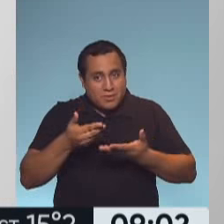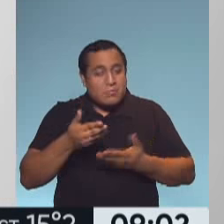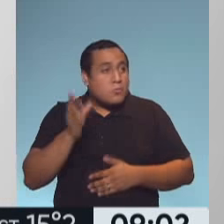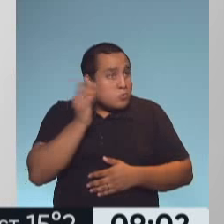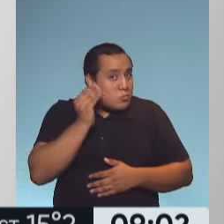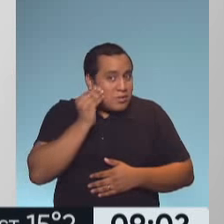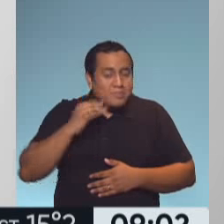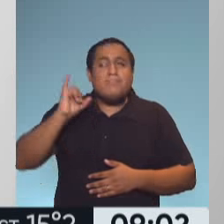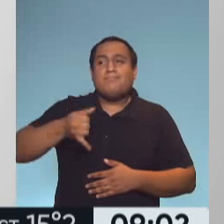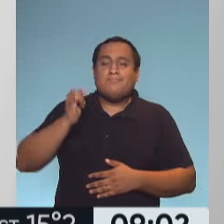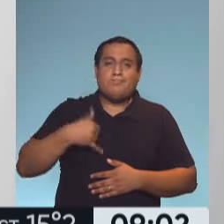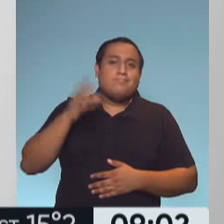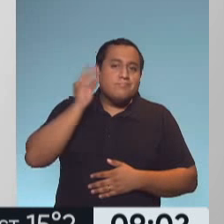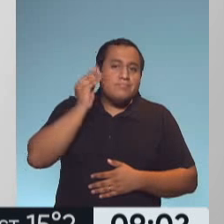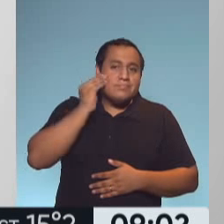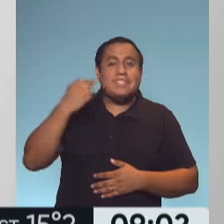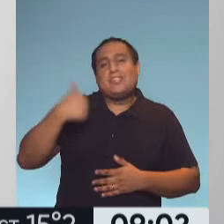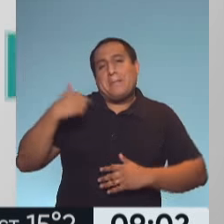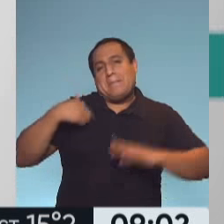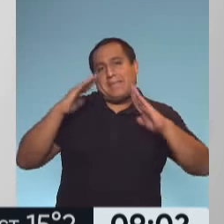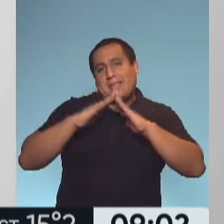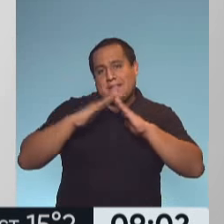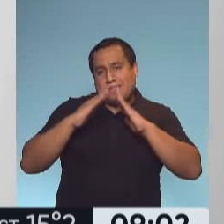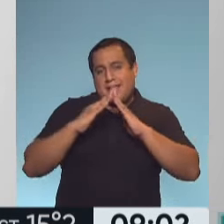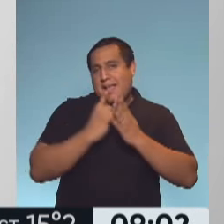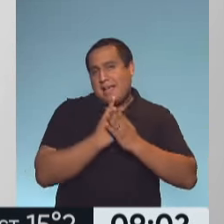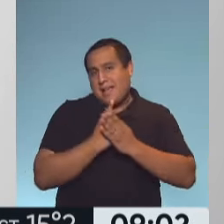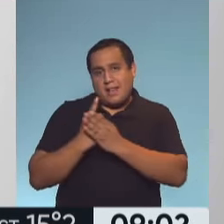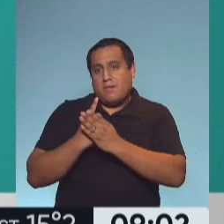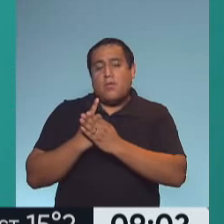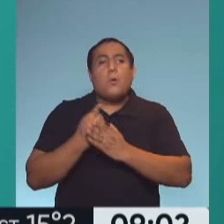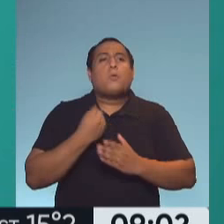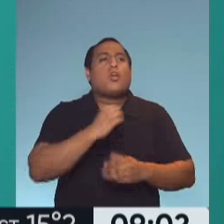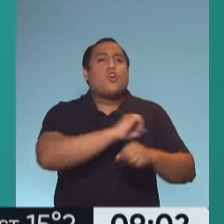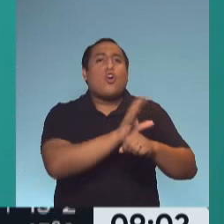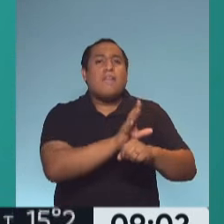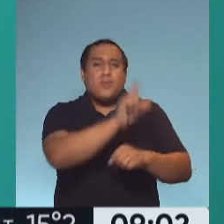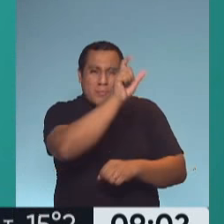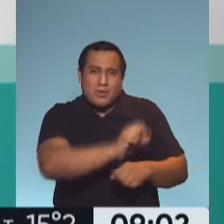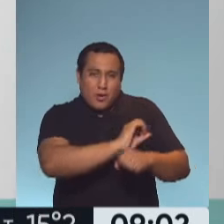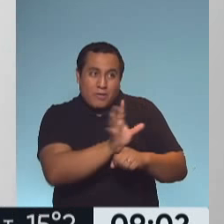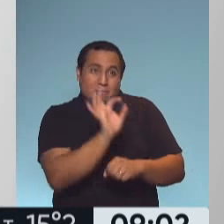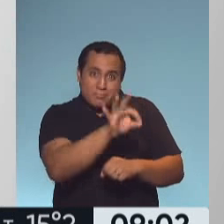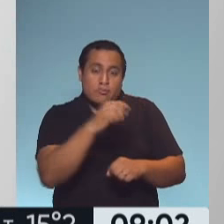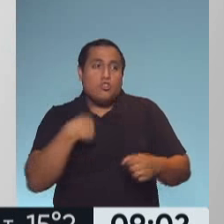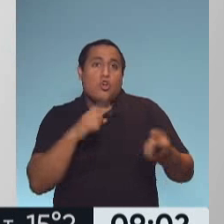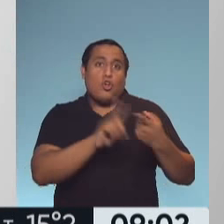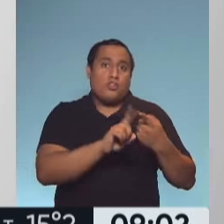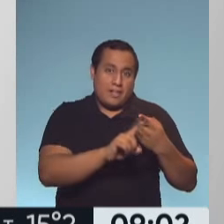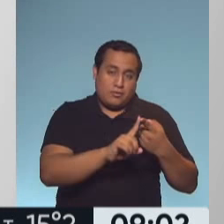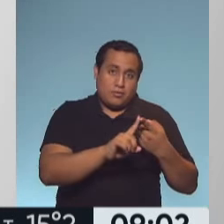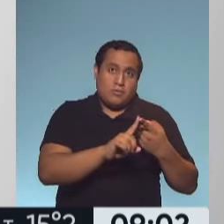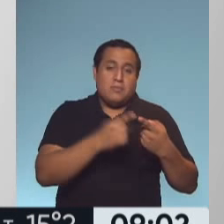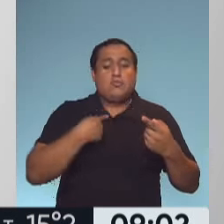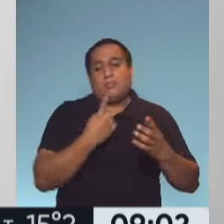Muchas gracias. Sí, te escucho. Yo estoy en mi casa, aislado por contacto estrecho. Así que estoy sin barbijo en este momento.